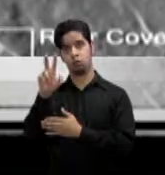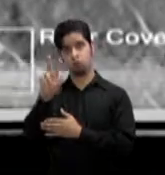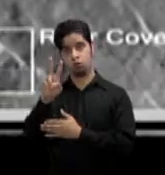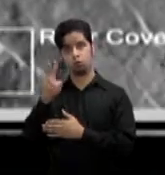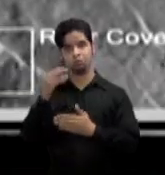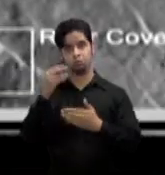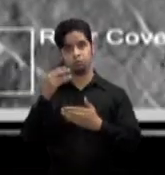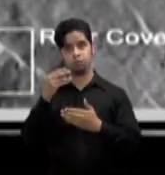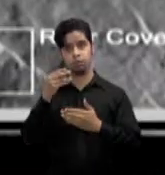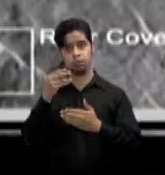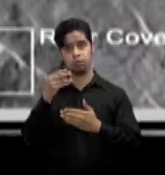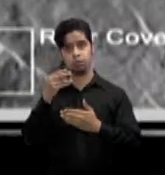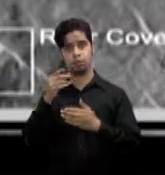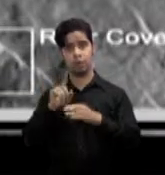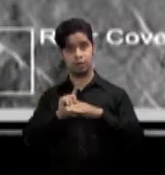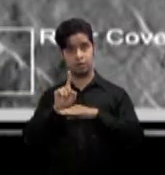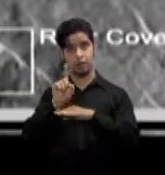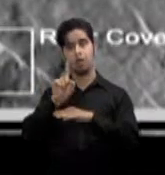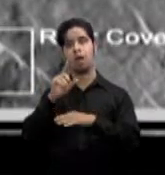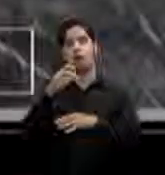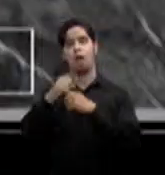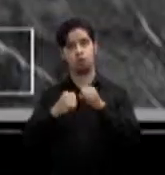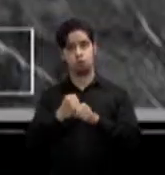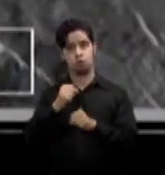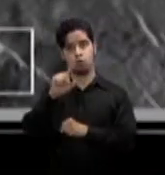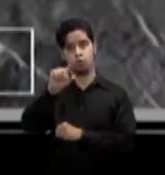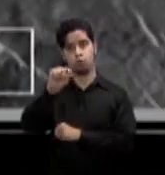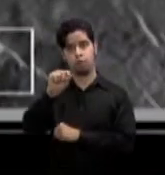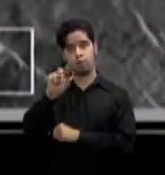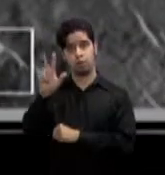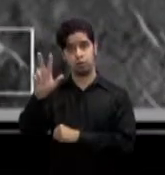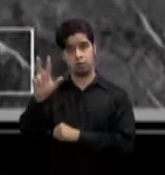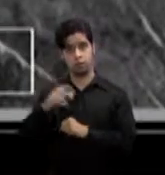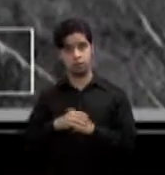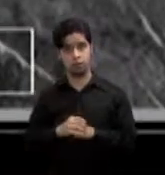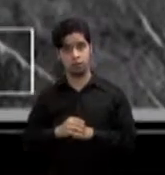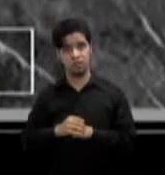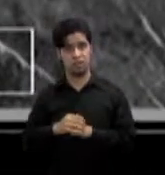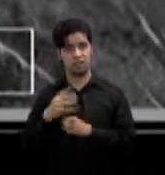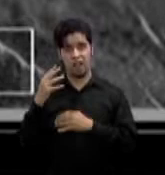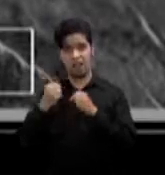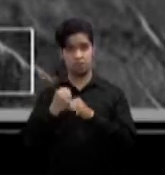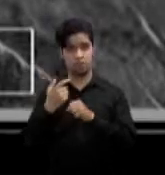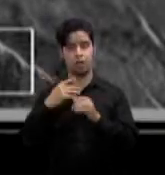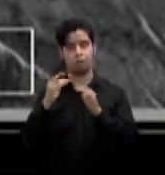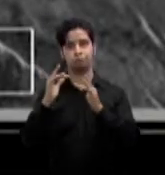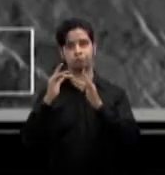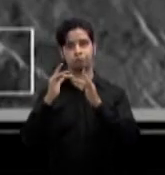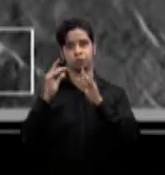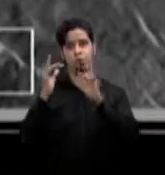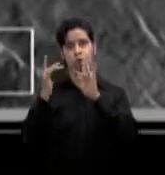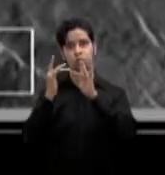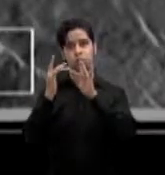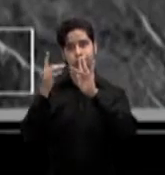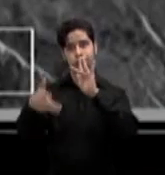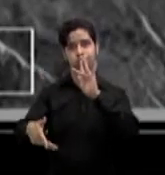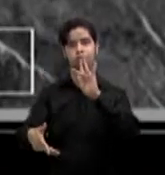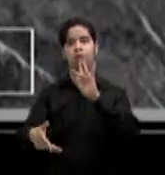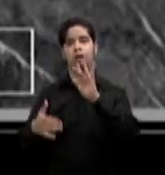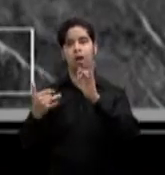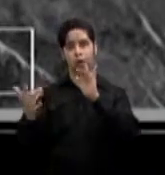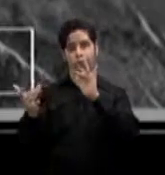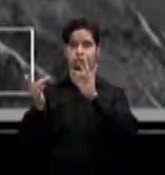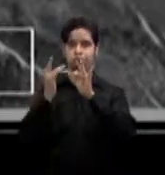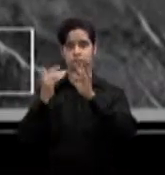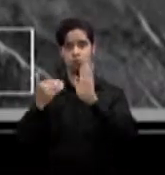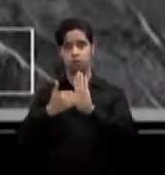parte de la primera misión europea al planeta y de la que se perdió contacto la sonda fue hallada intacta después de una búsqueda de más de